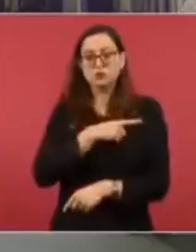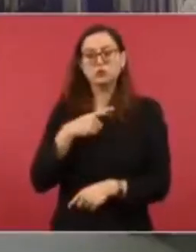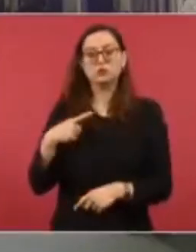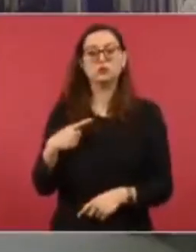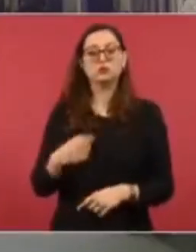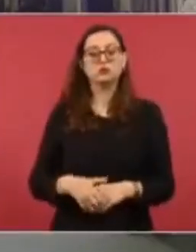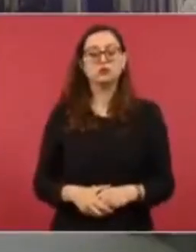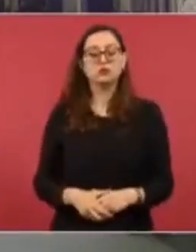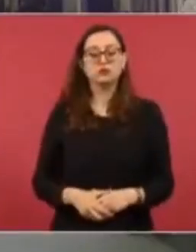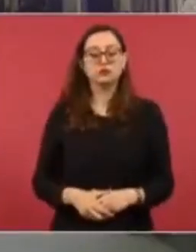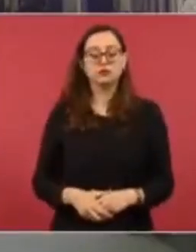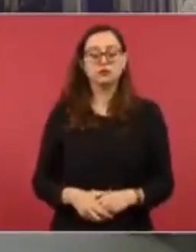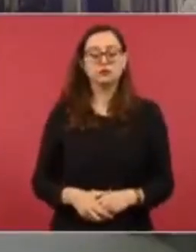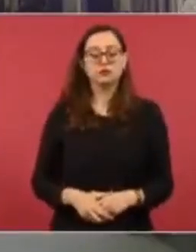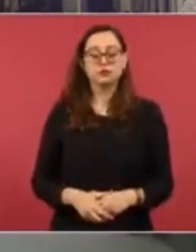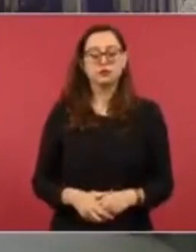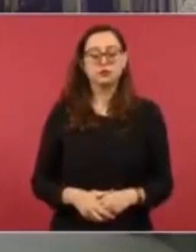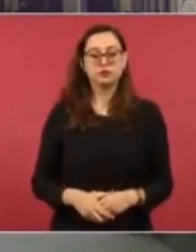Sí,